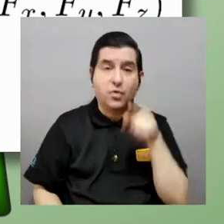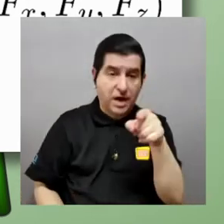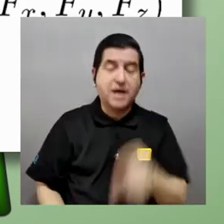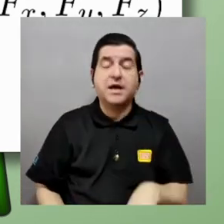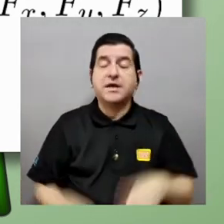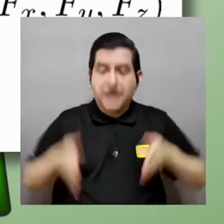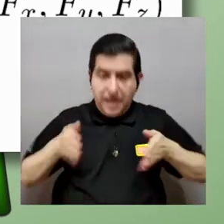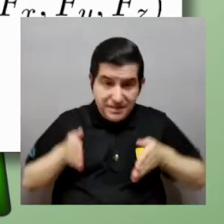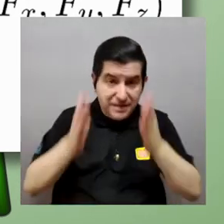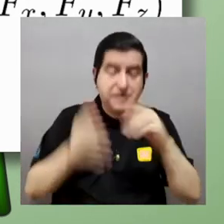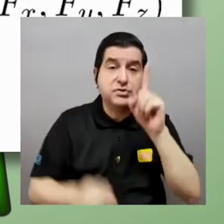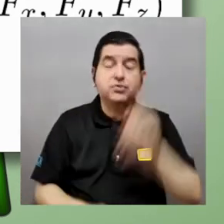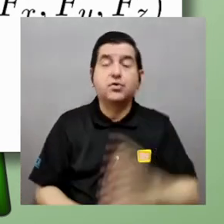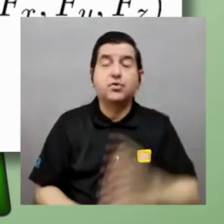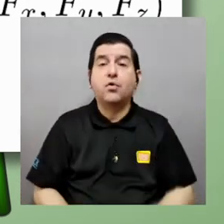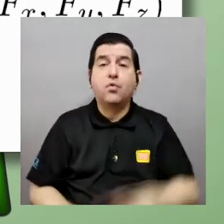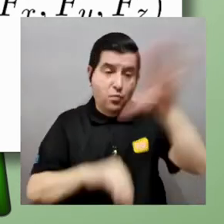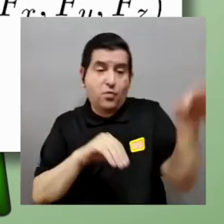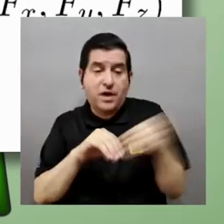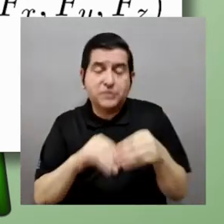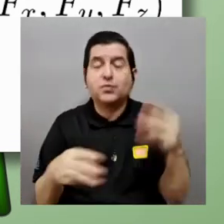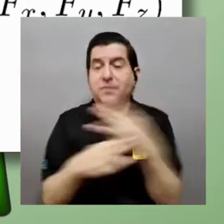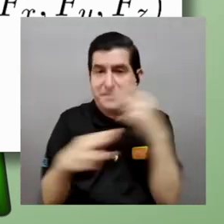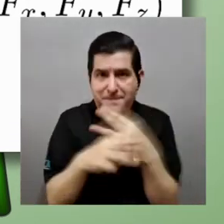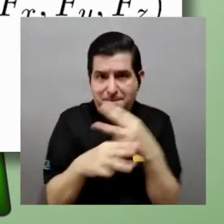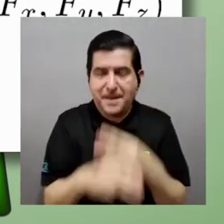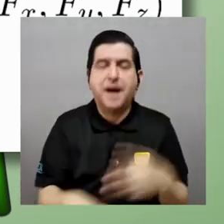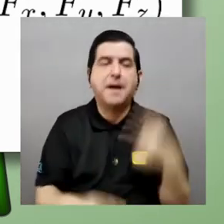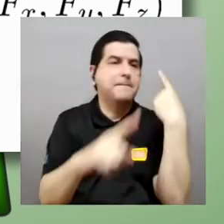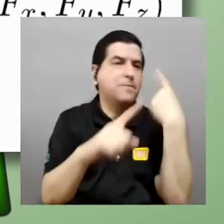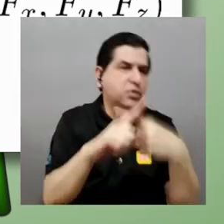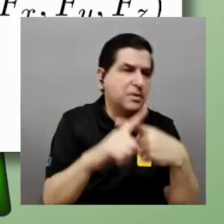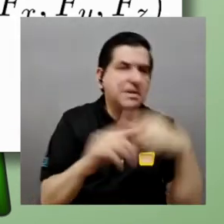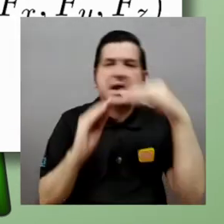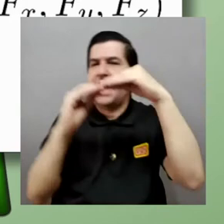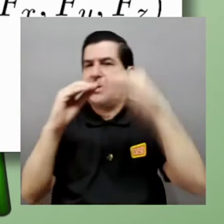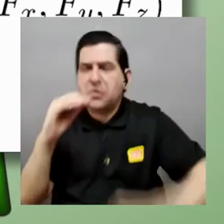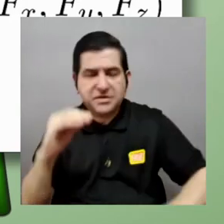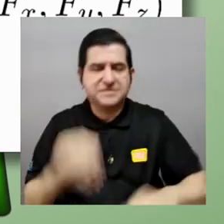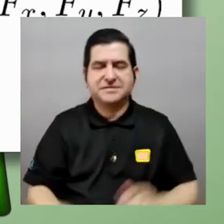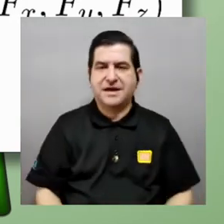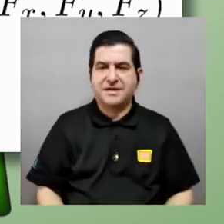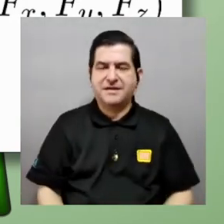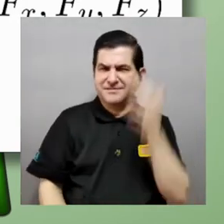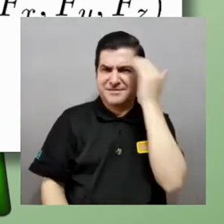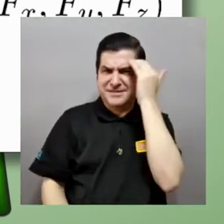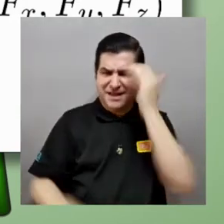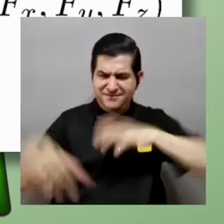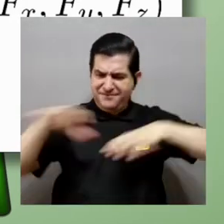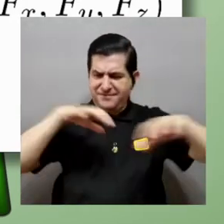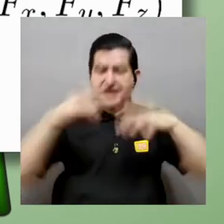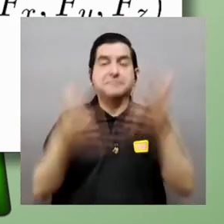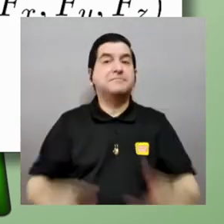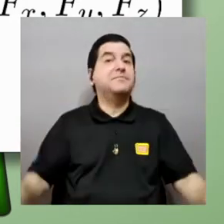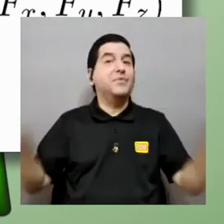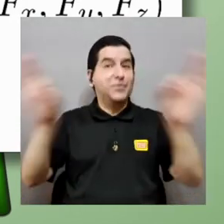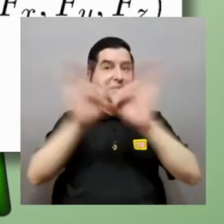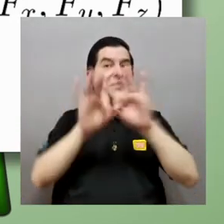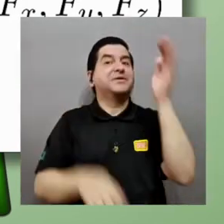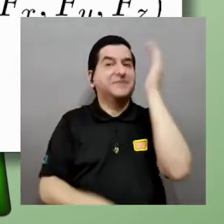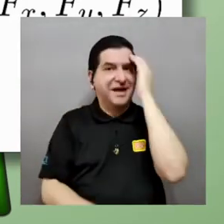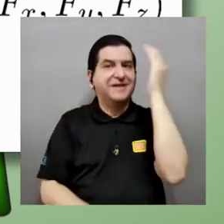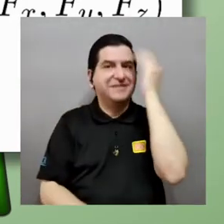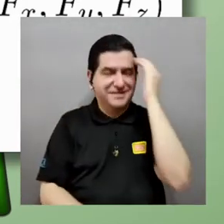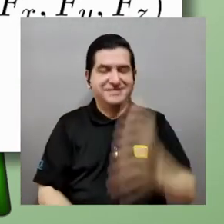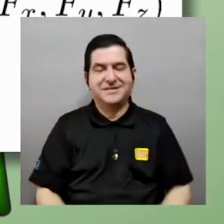la dirección un ente matemático cómo sumarlo cómo restarlo cómo multiplicar la dirección porque para conocer el movimiento es